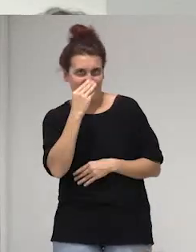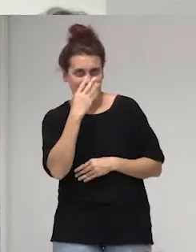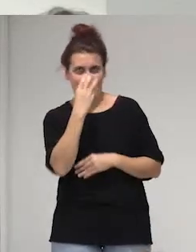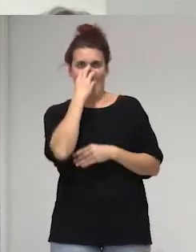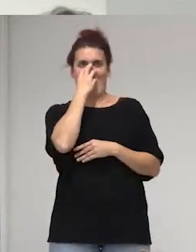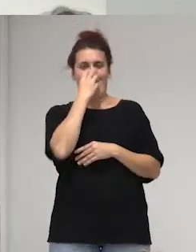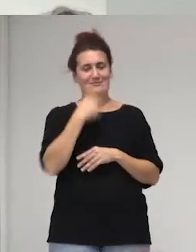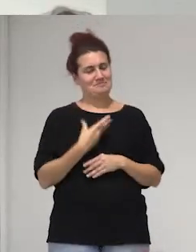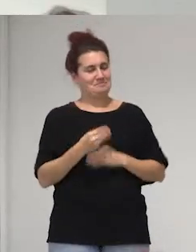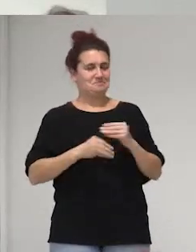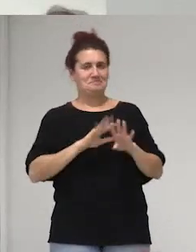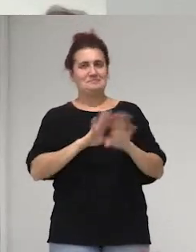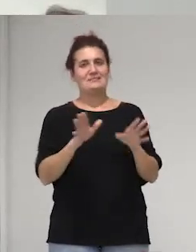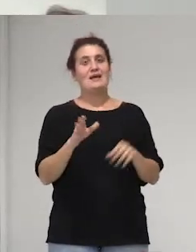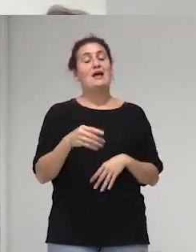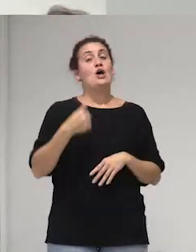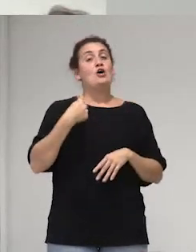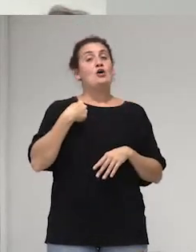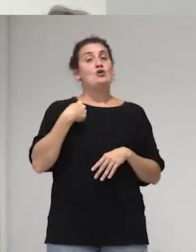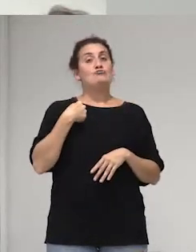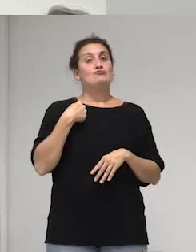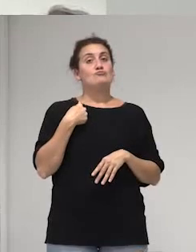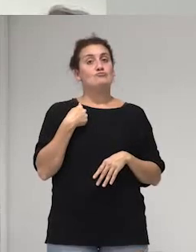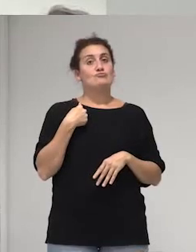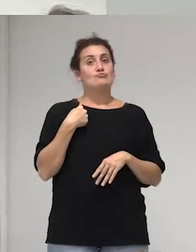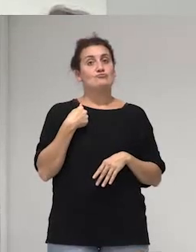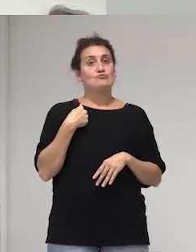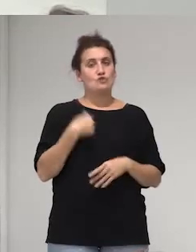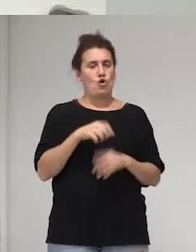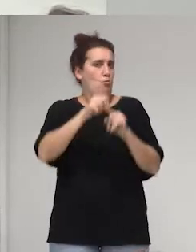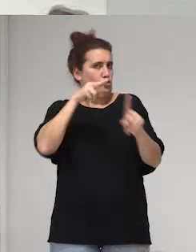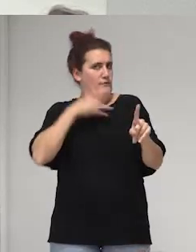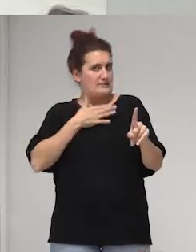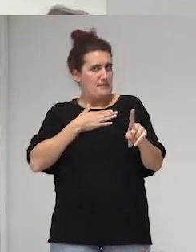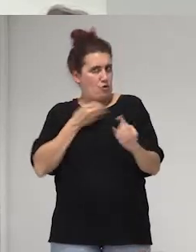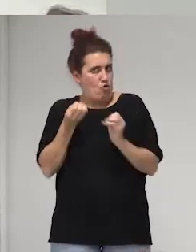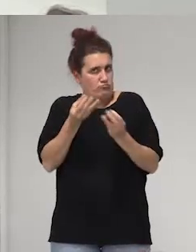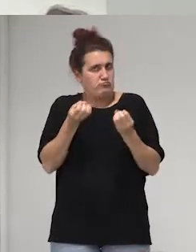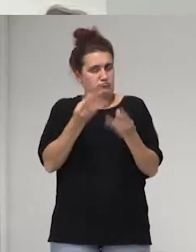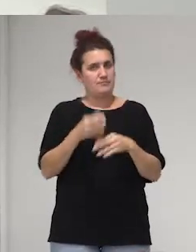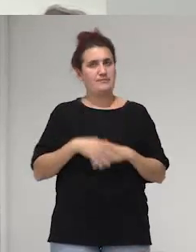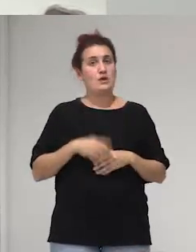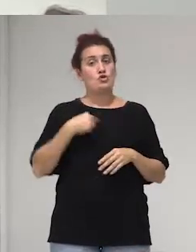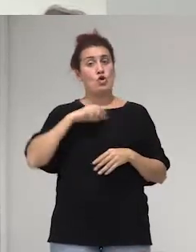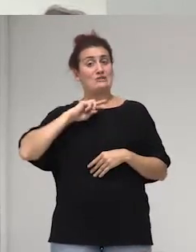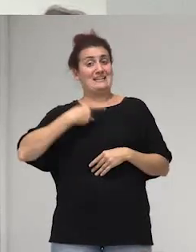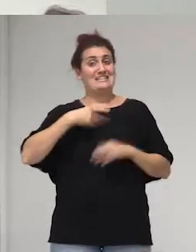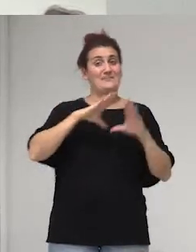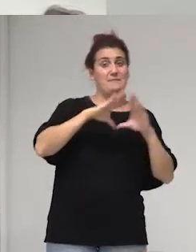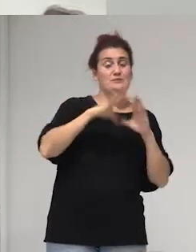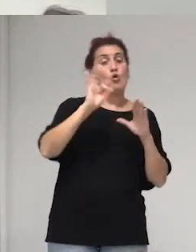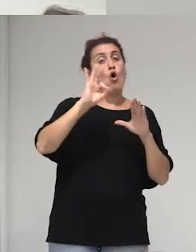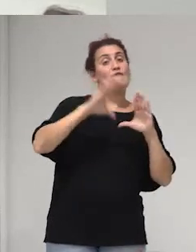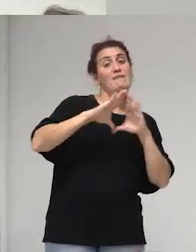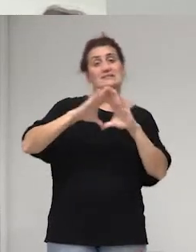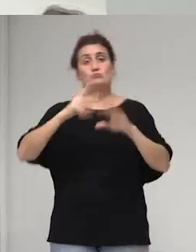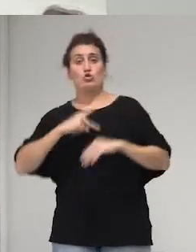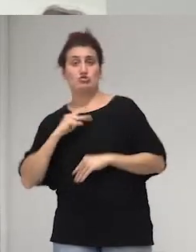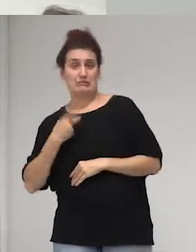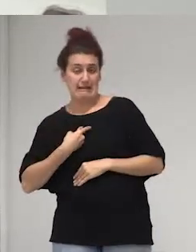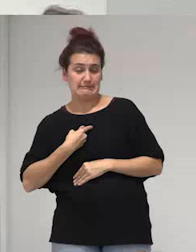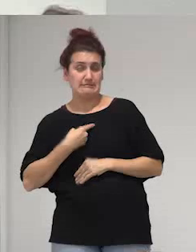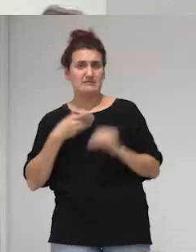bueno yo bueno le voy a dar mi punto de vista bueno yo transfeminismo o feminismo trans creo que